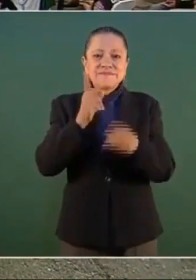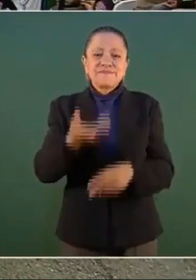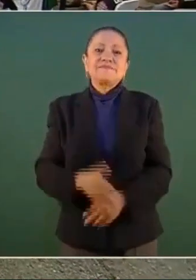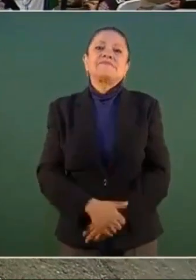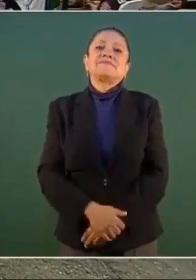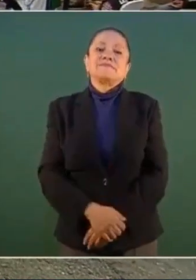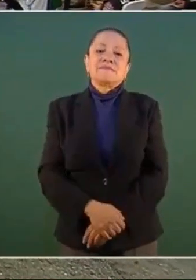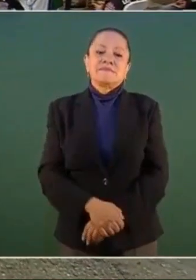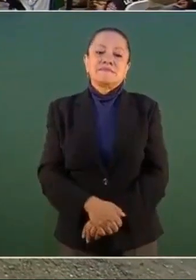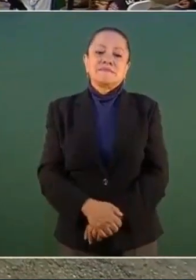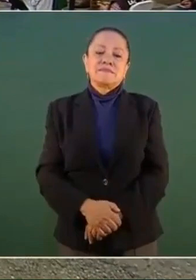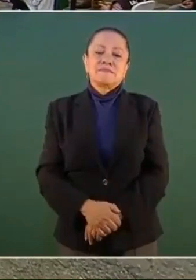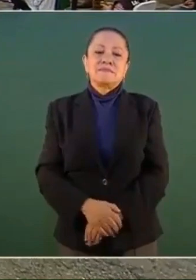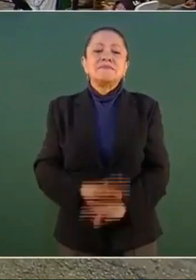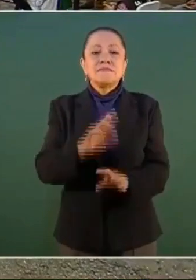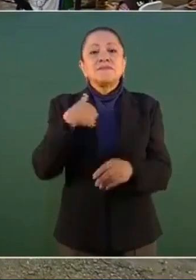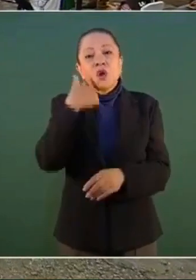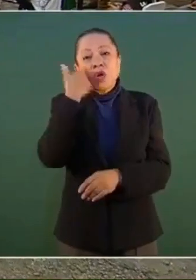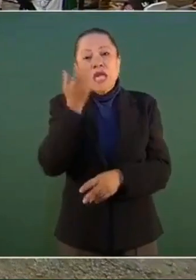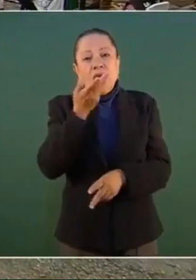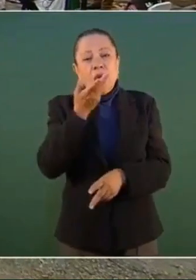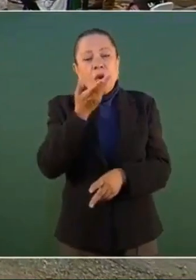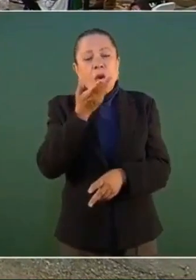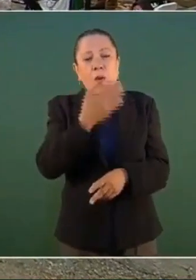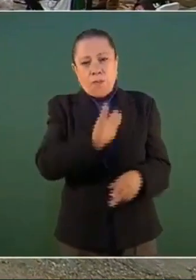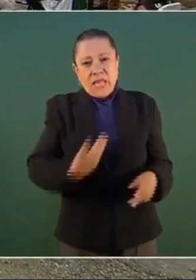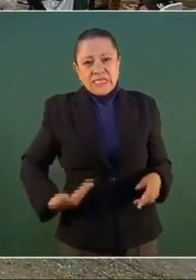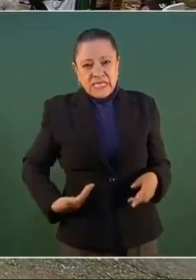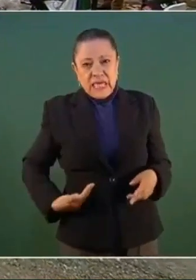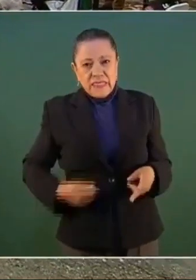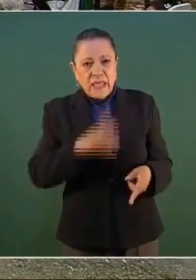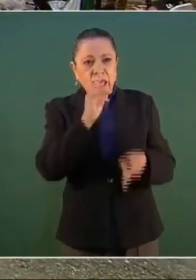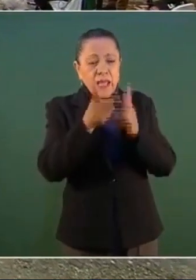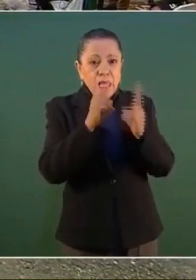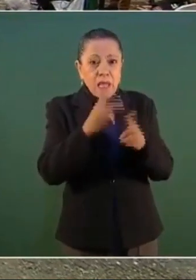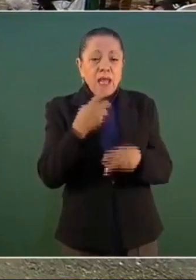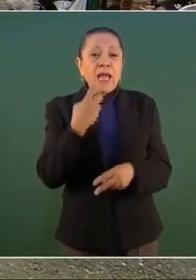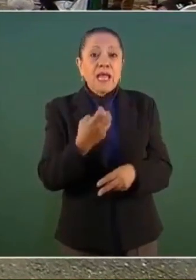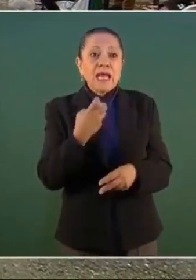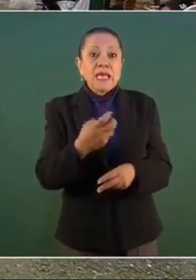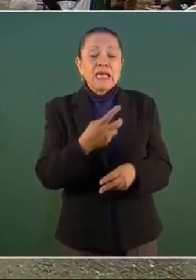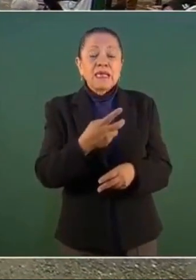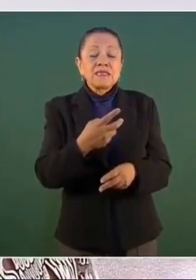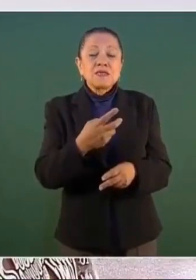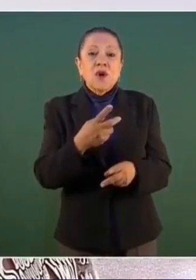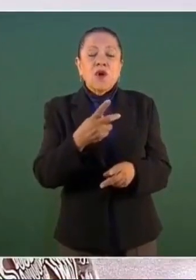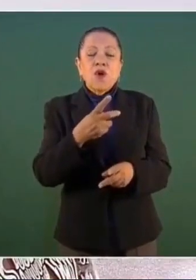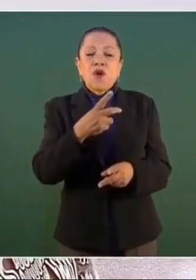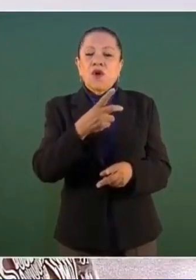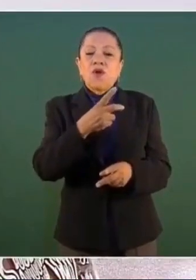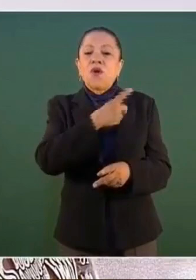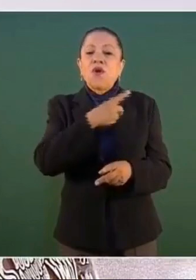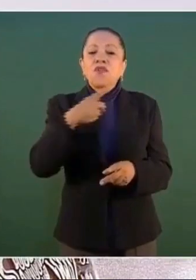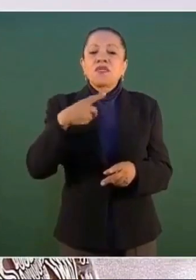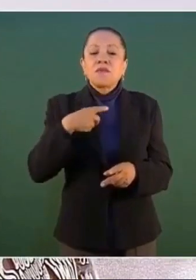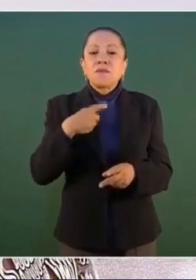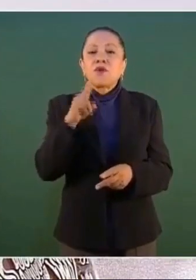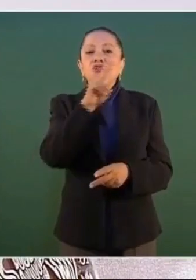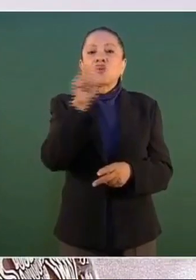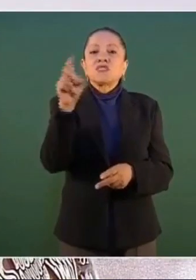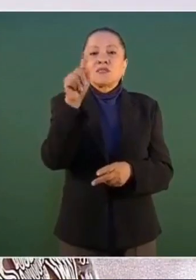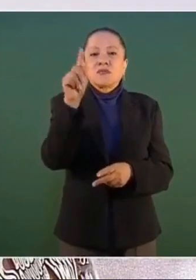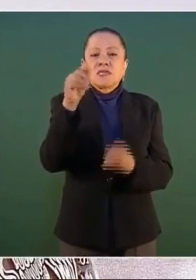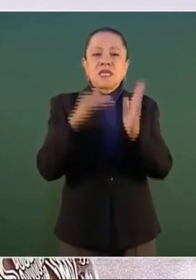Nada más le comento, señor presidente, que es una deuda que se tiene del municipio de 270 millones de pesos,